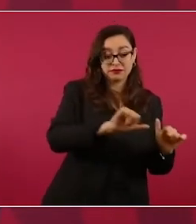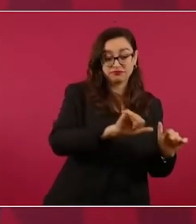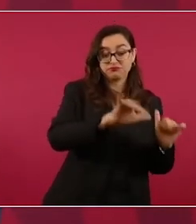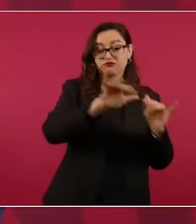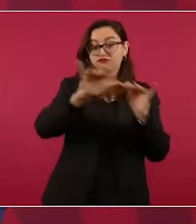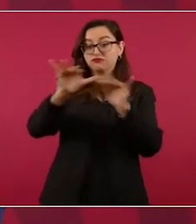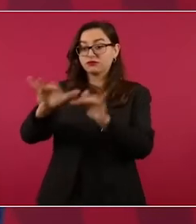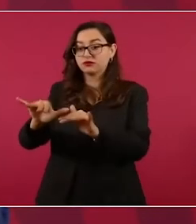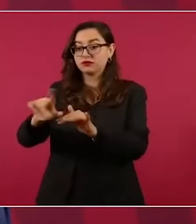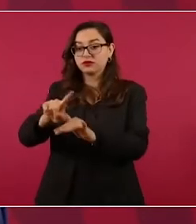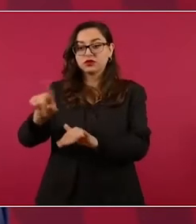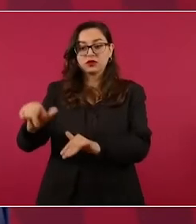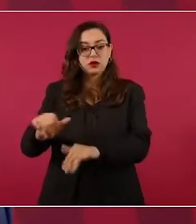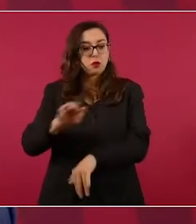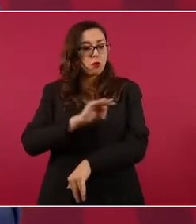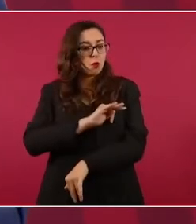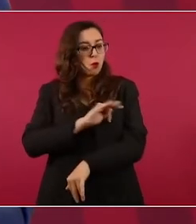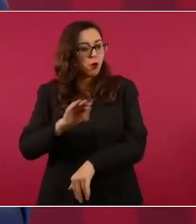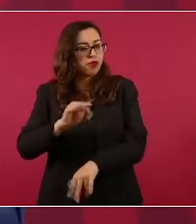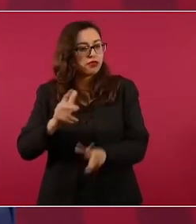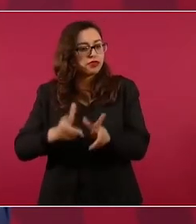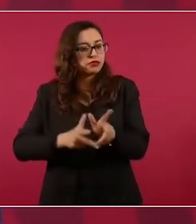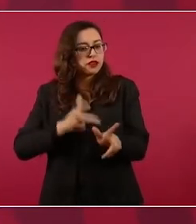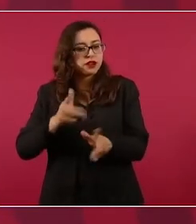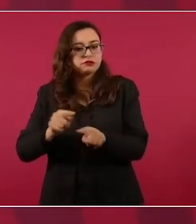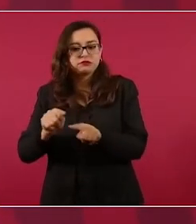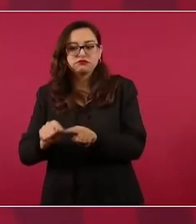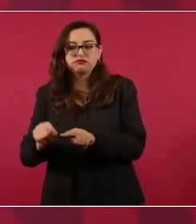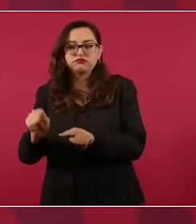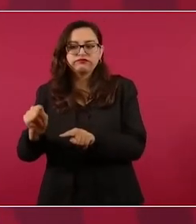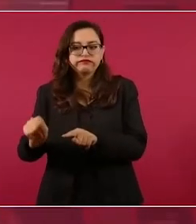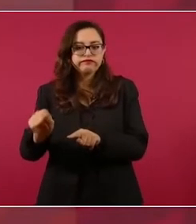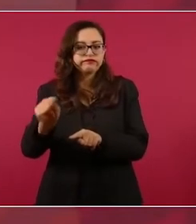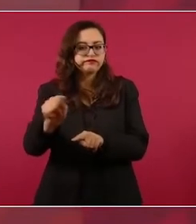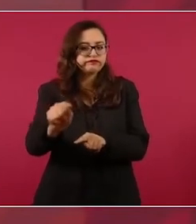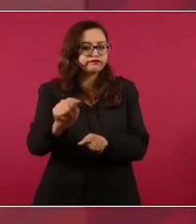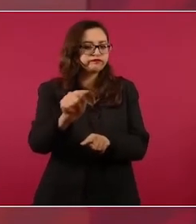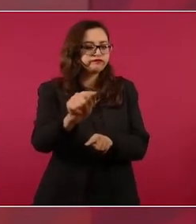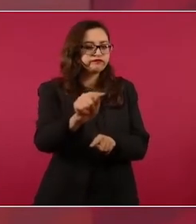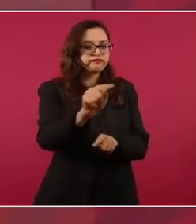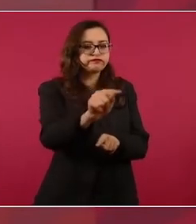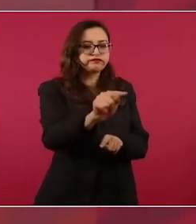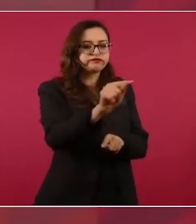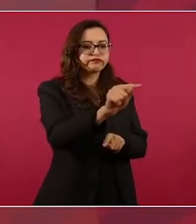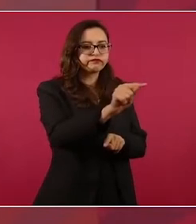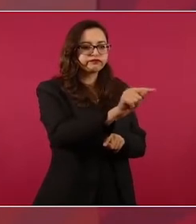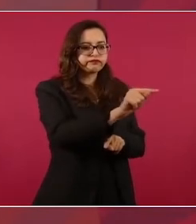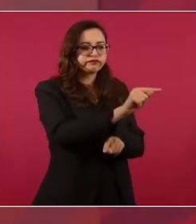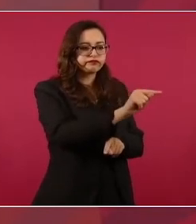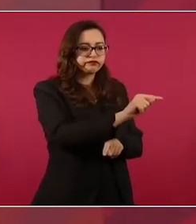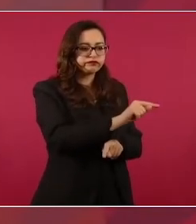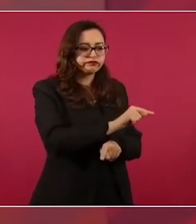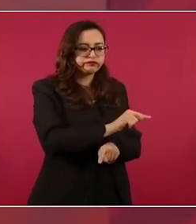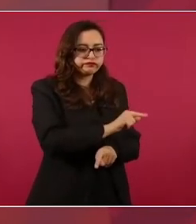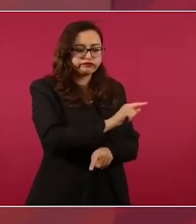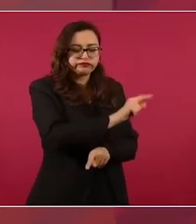a Chetumal, a Calakmul, la SNA, a Chichén,